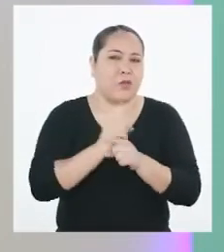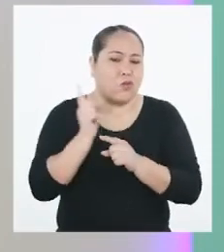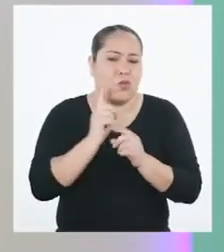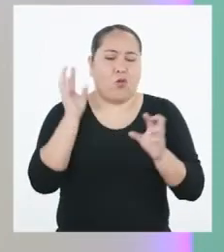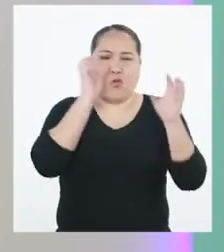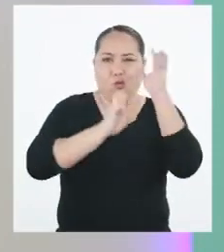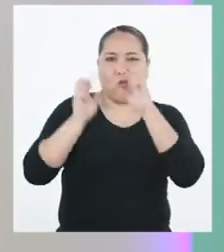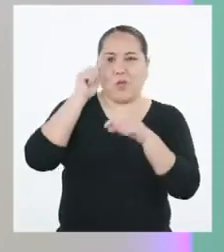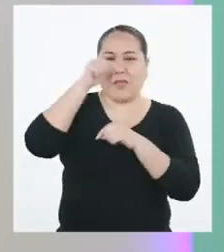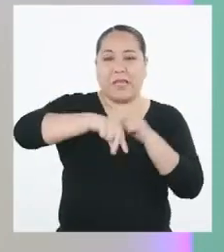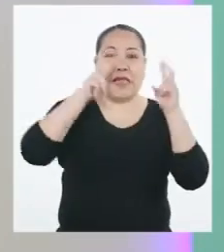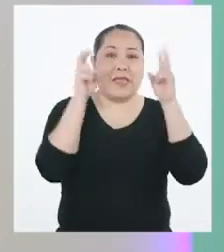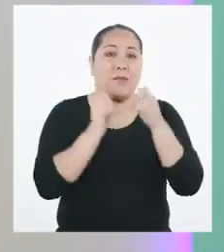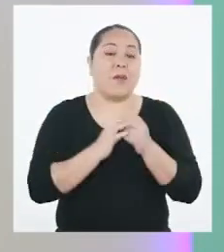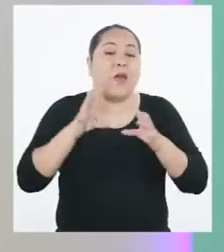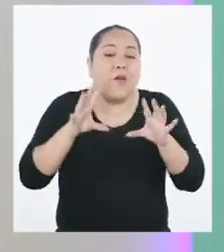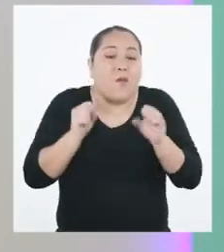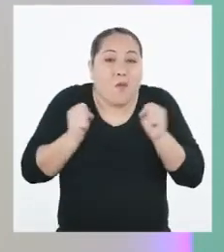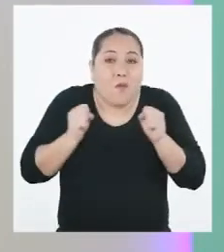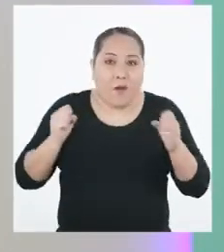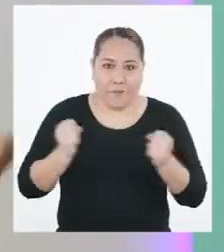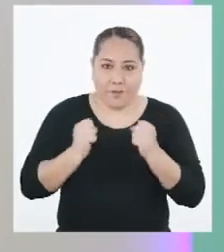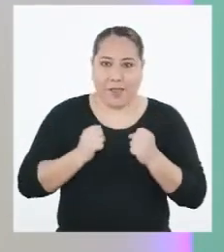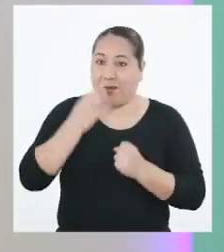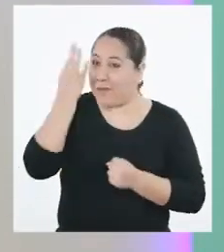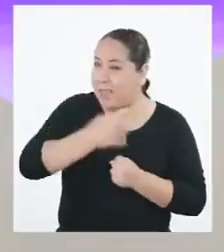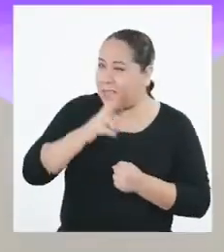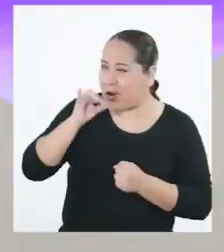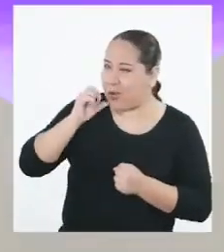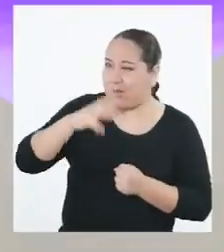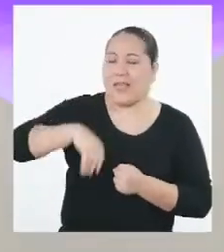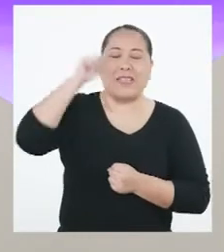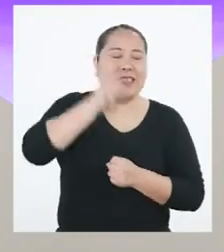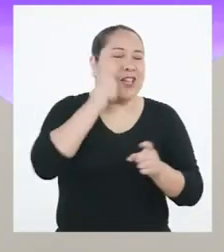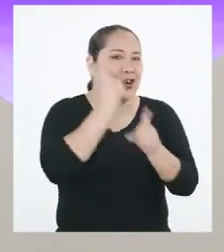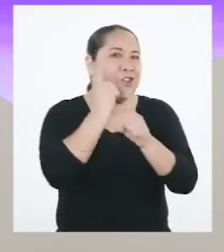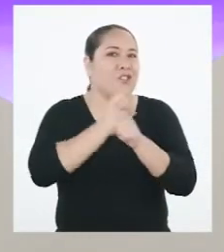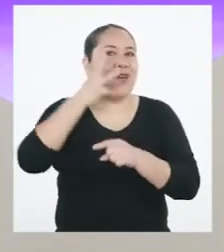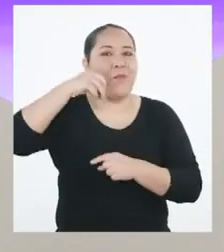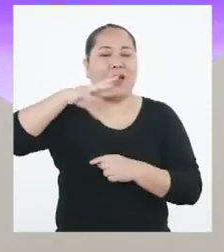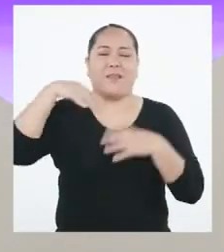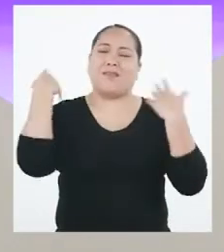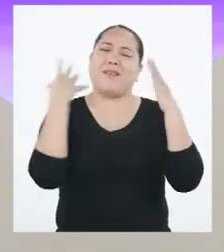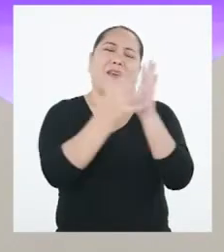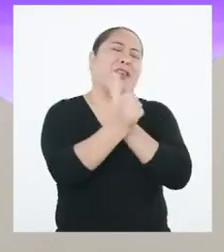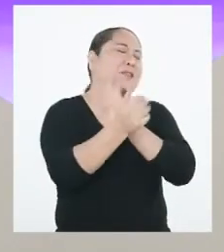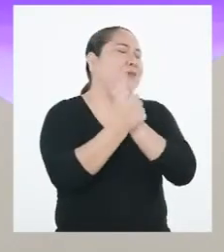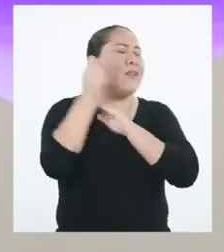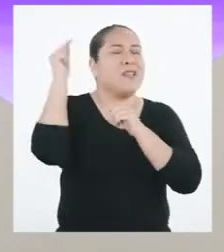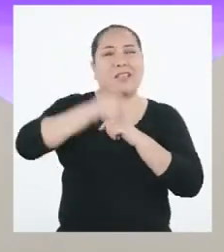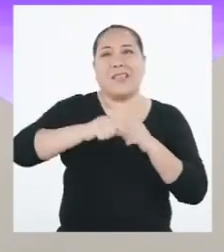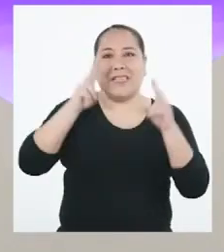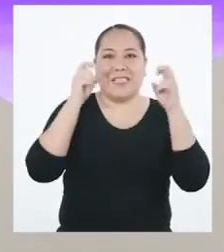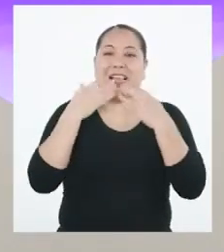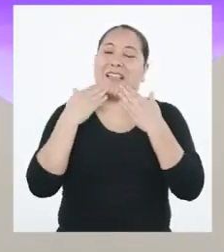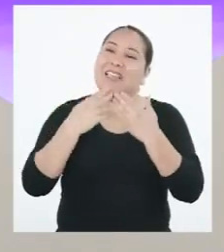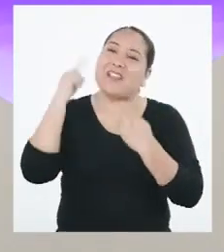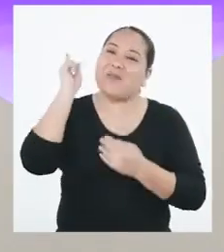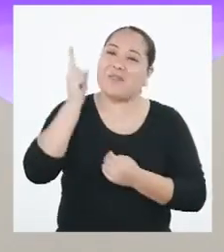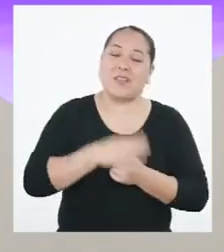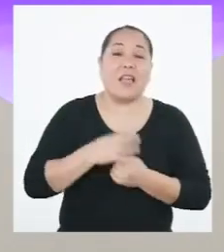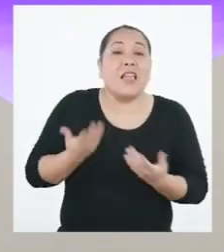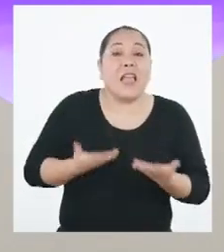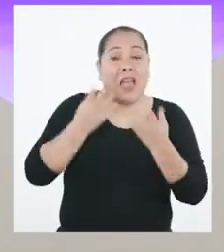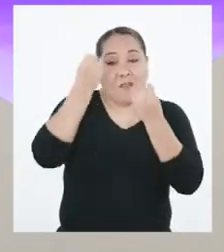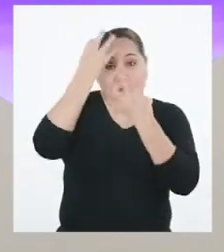ninguna duda sobre el tema de las heladas y el friaje. ¿Cierto, Romina? Ciertísimo, Mario. Ya somos expertos en el tema. Gracias, profesora.